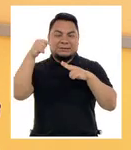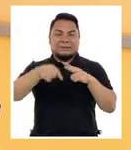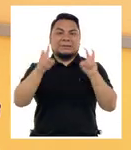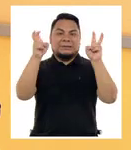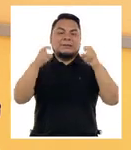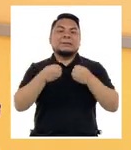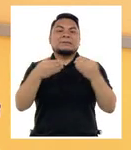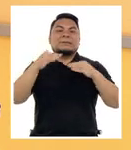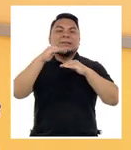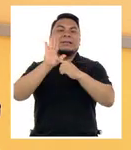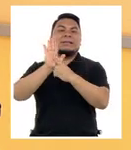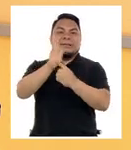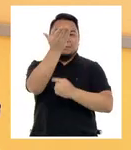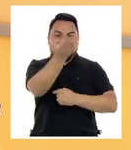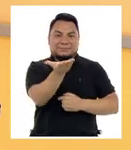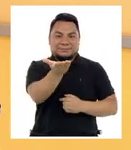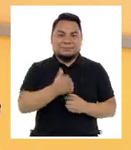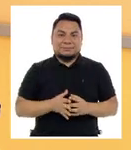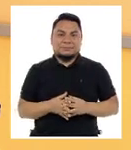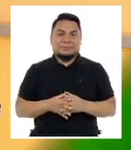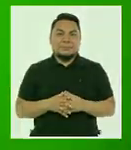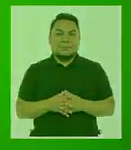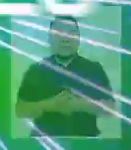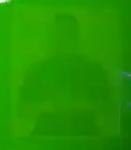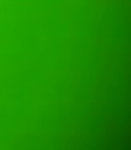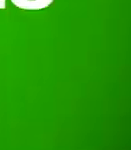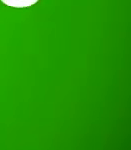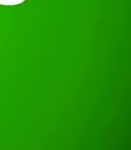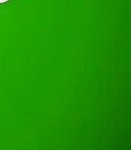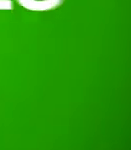a empezar con la secuencia Sin Límites.